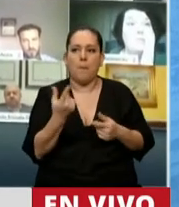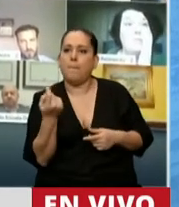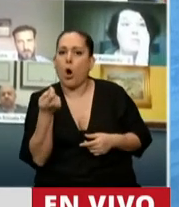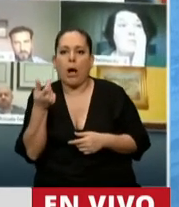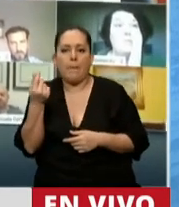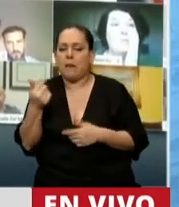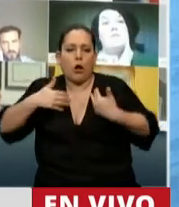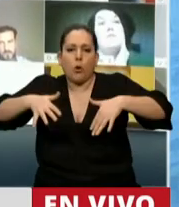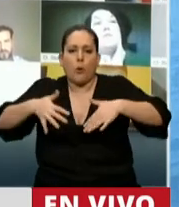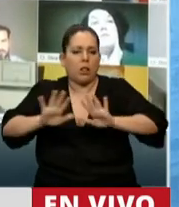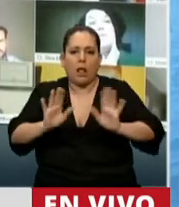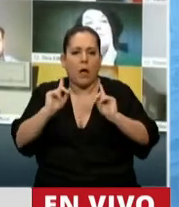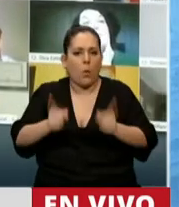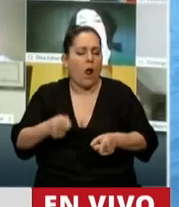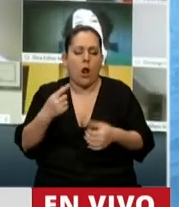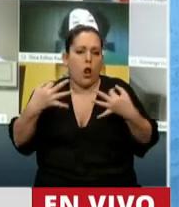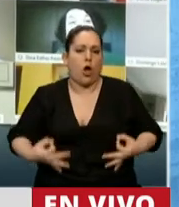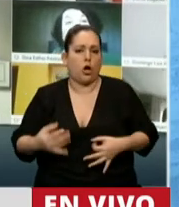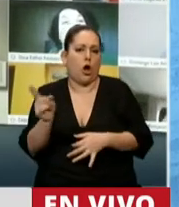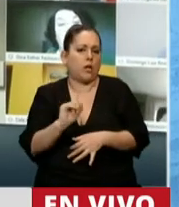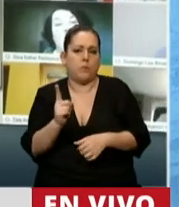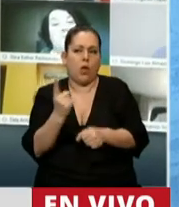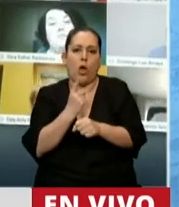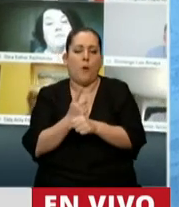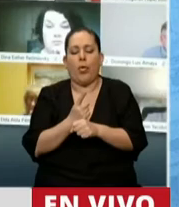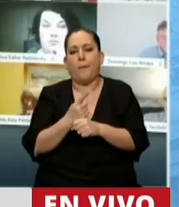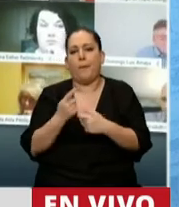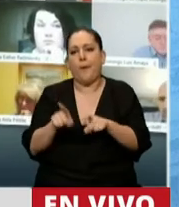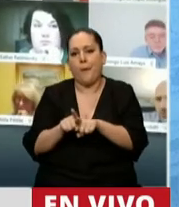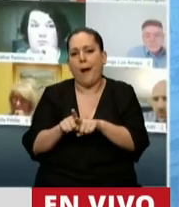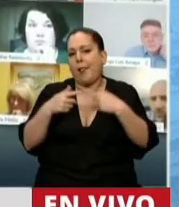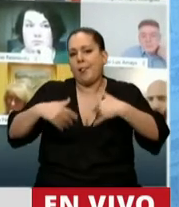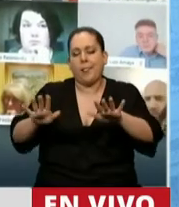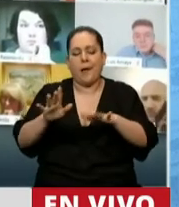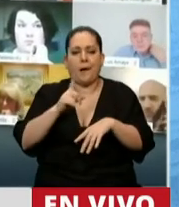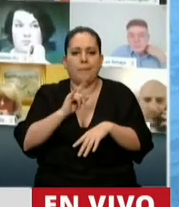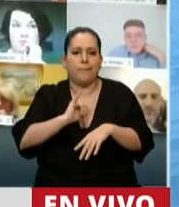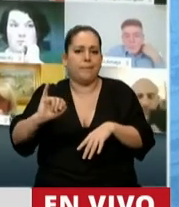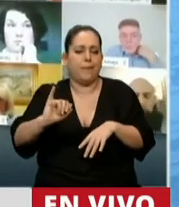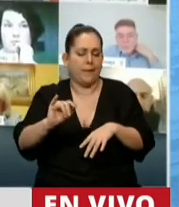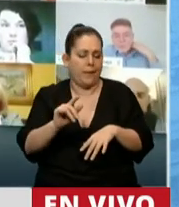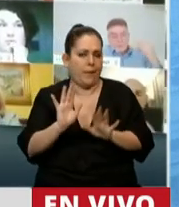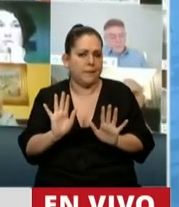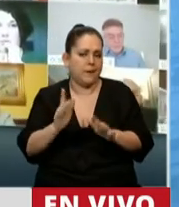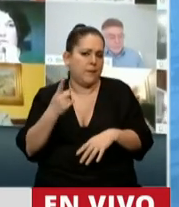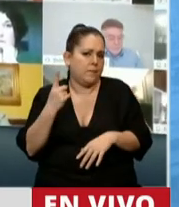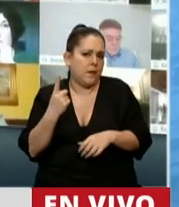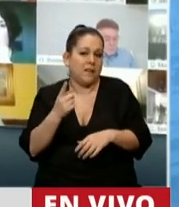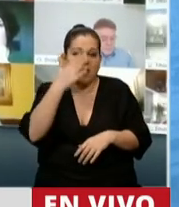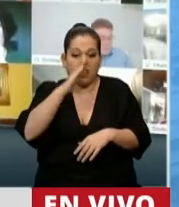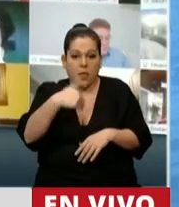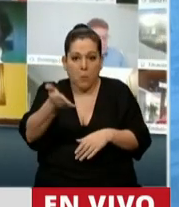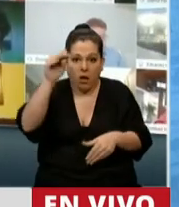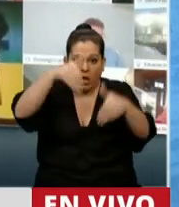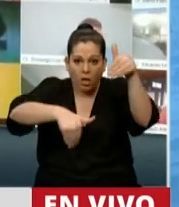Nosotros no podemos amnistiar estos delitos. Y ojalá ningún juez interprete, después, si esta ley es sancionada,